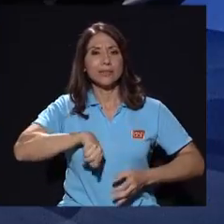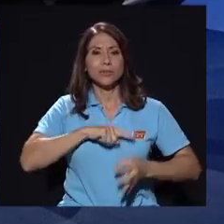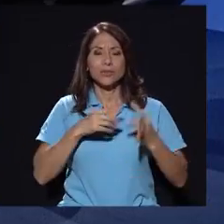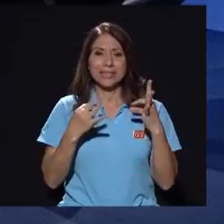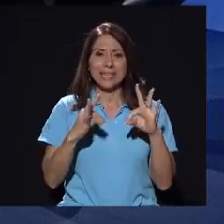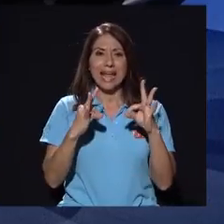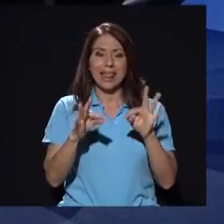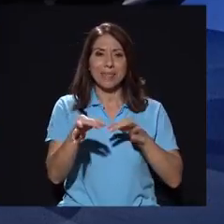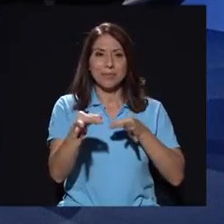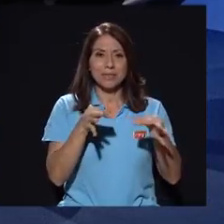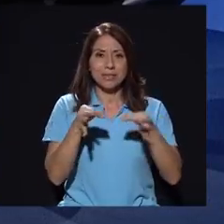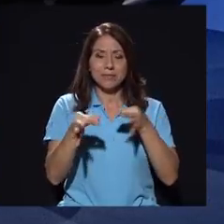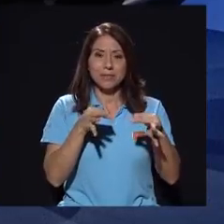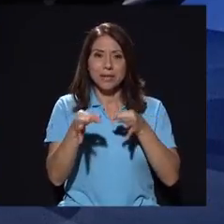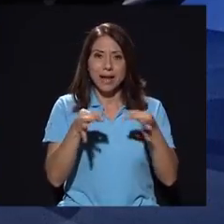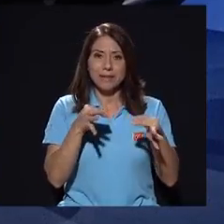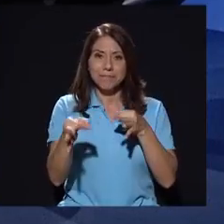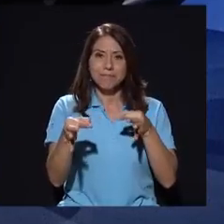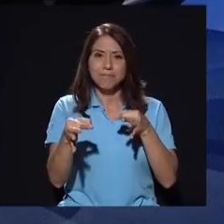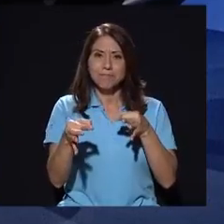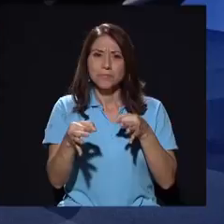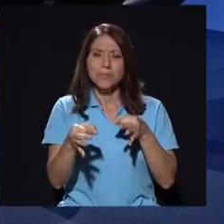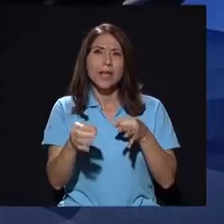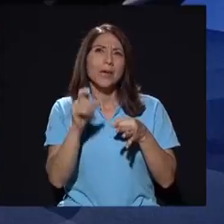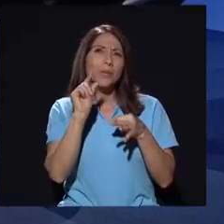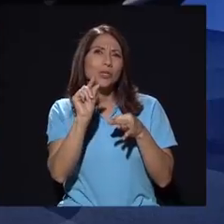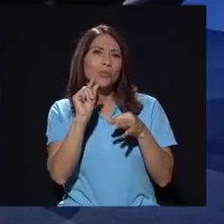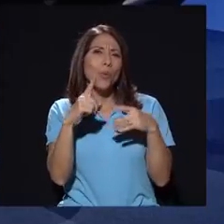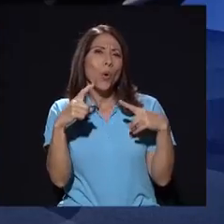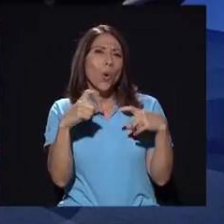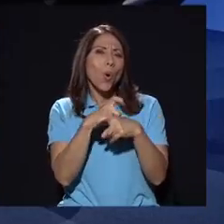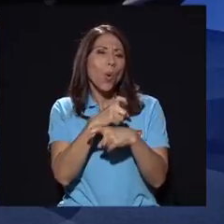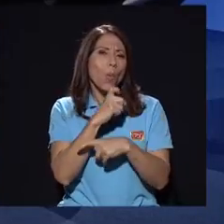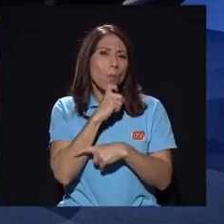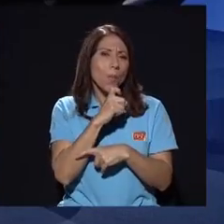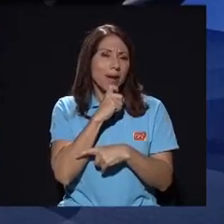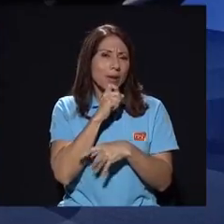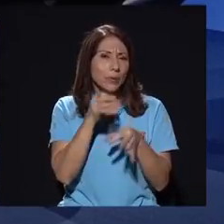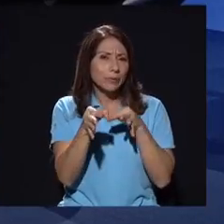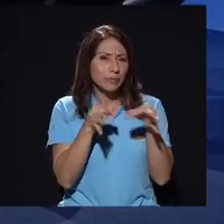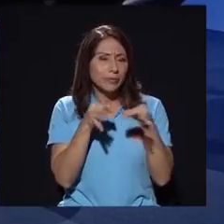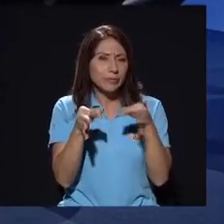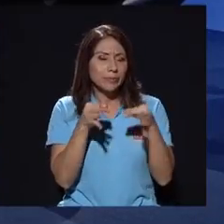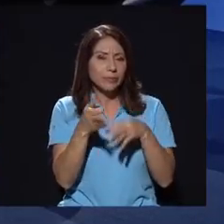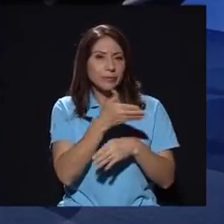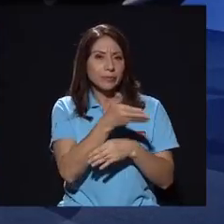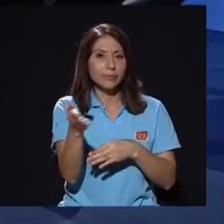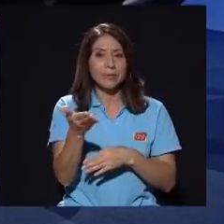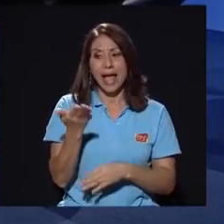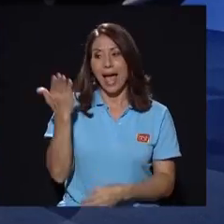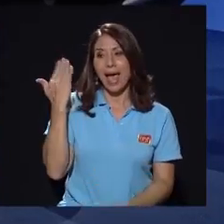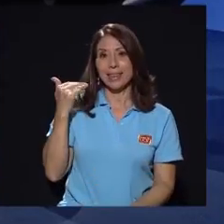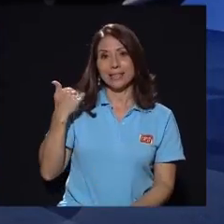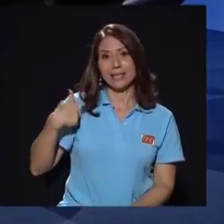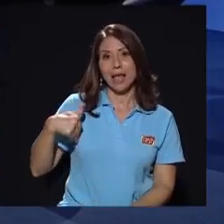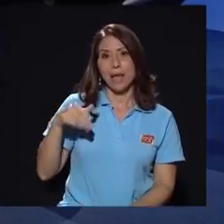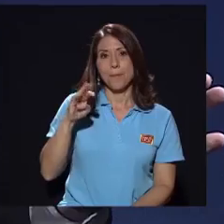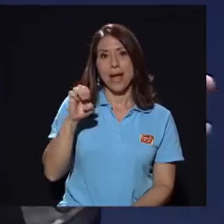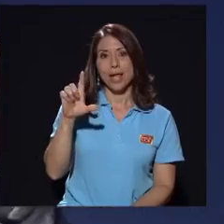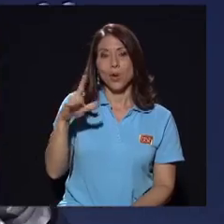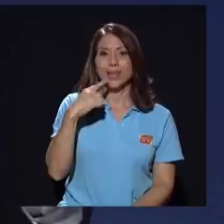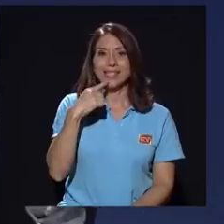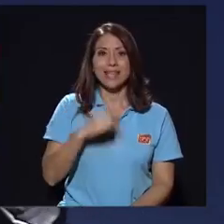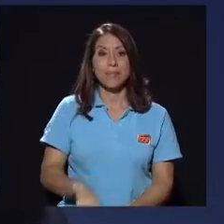que tratemos de explicar, aunque es un poco complejo desencriptarle eso a la ciudadanía. Ahora decía Michael, bueno,